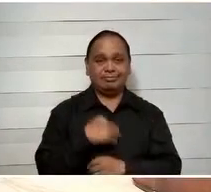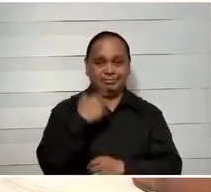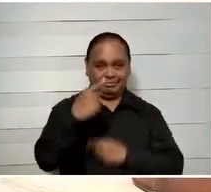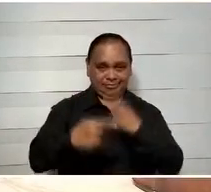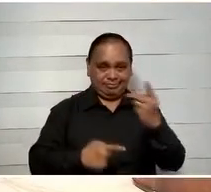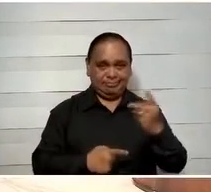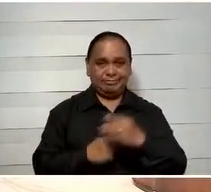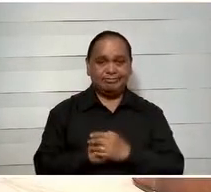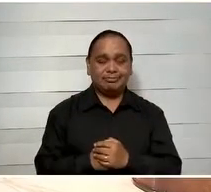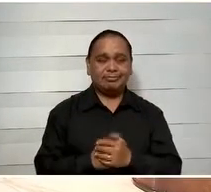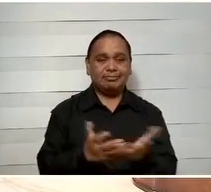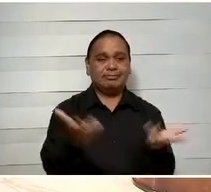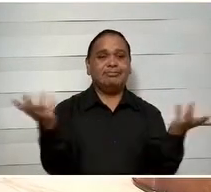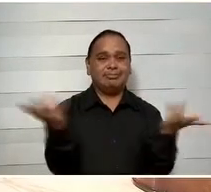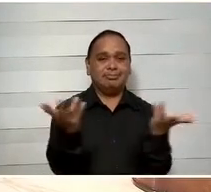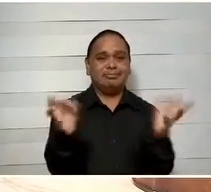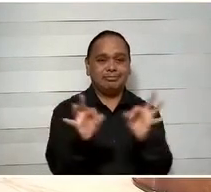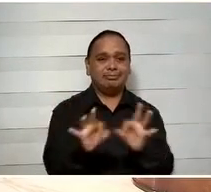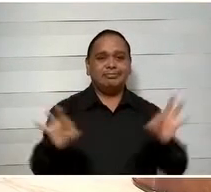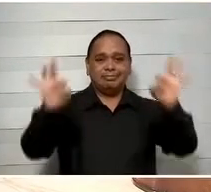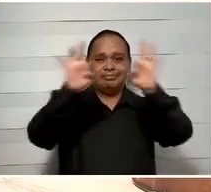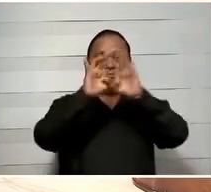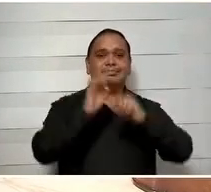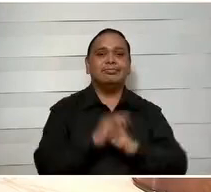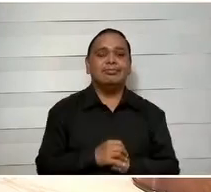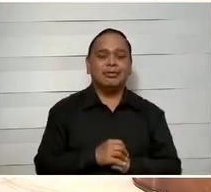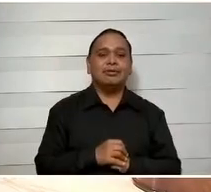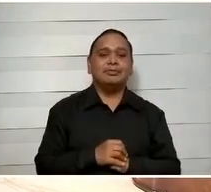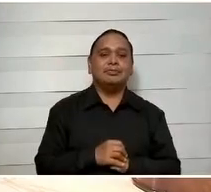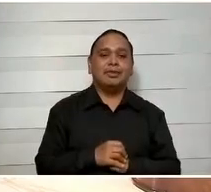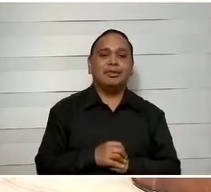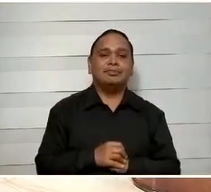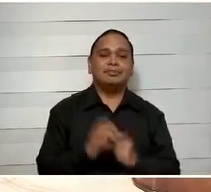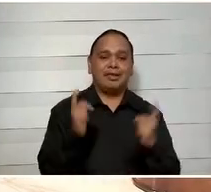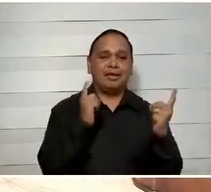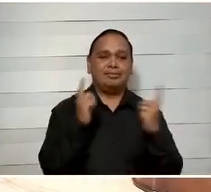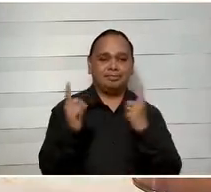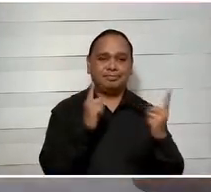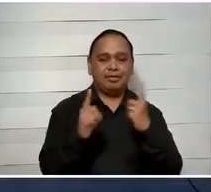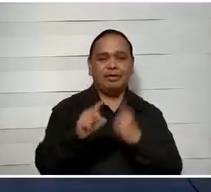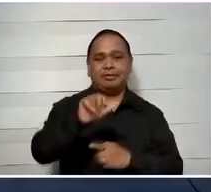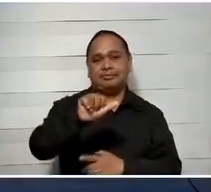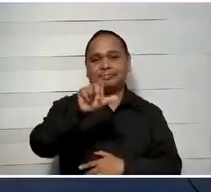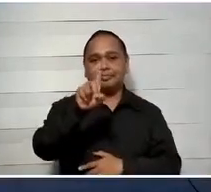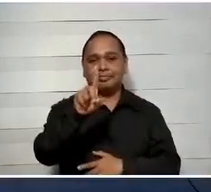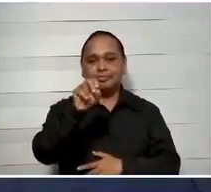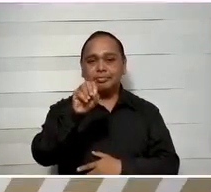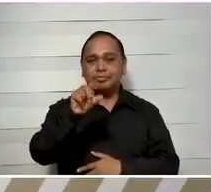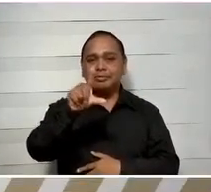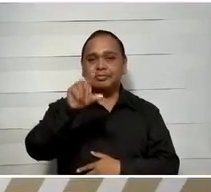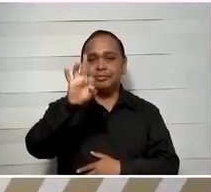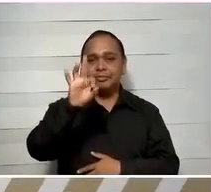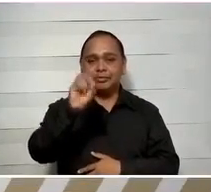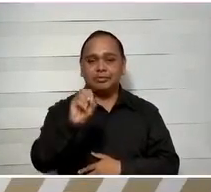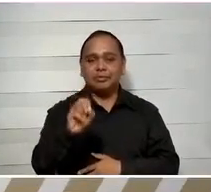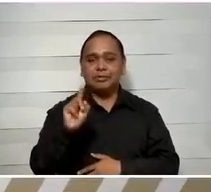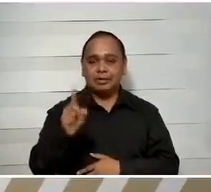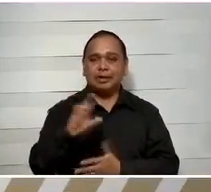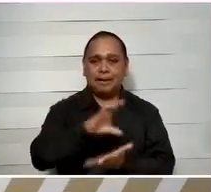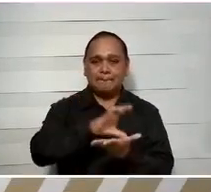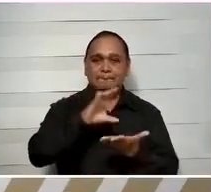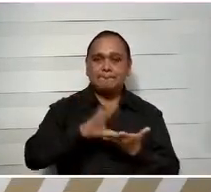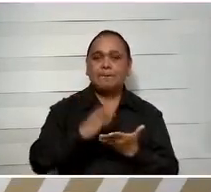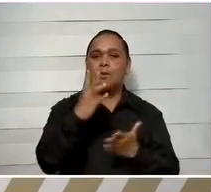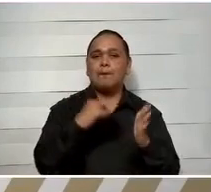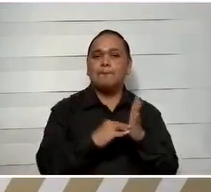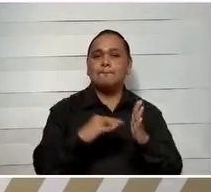Otra obra importante es precisamente la construcción de la cancha Contechumbra, la localidad de Adolfo López Mateo en Carmen con una inversión de 4 millones